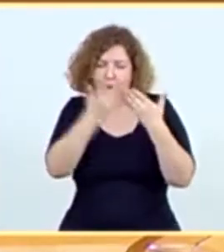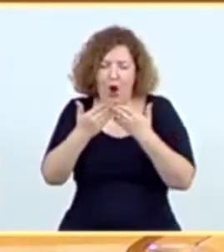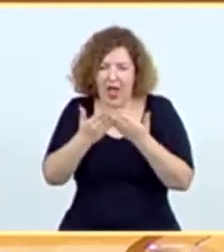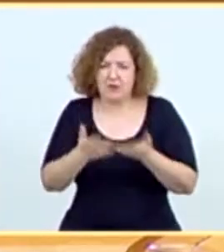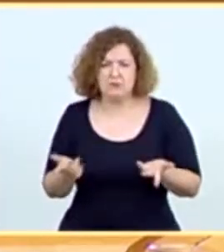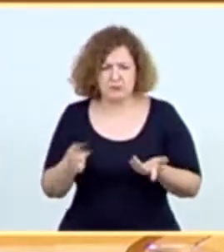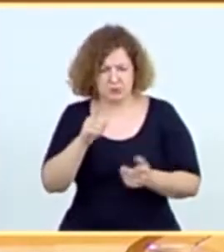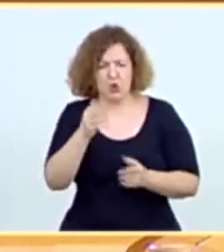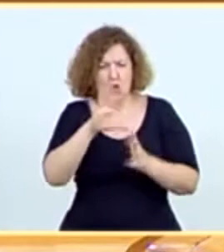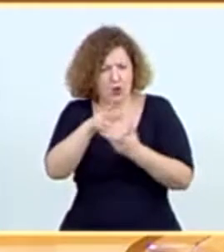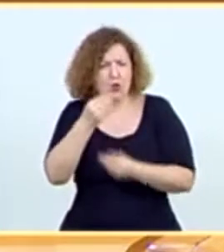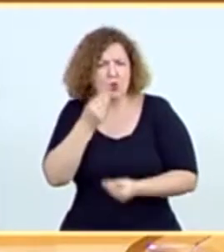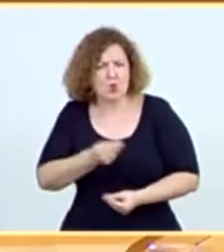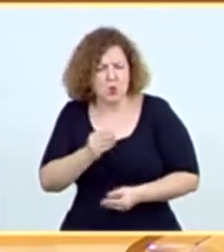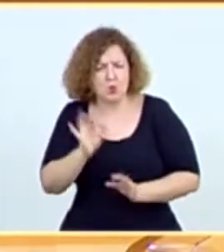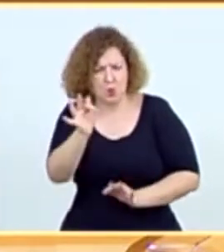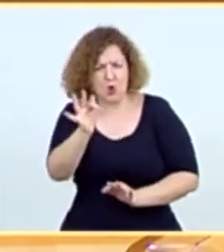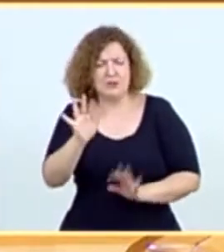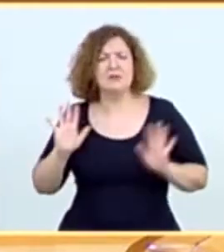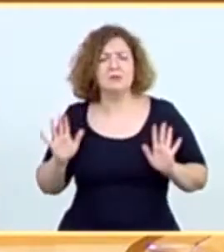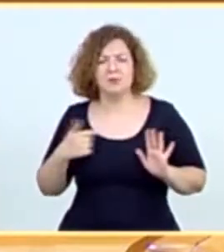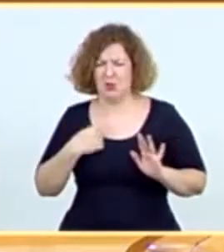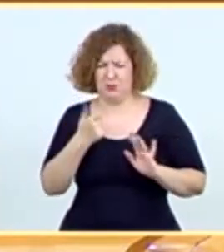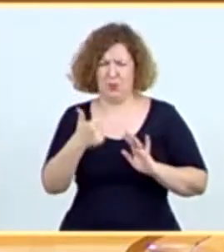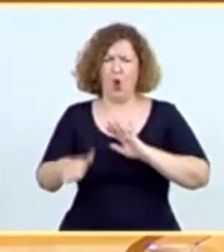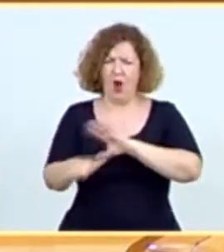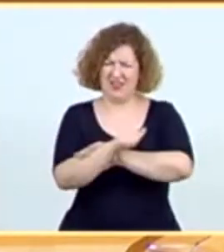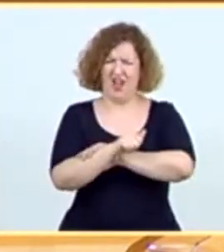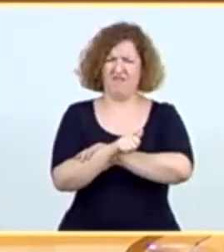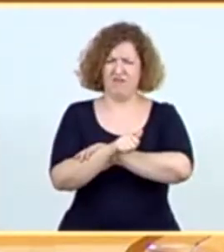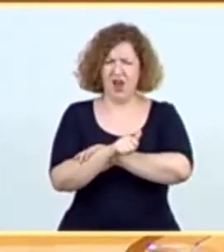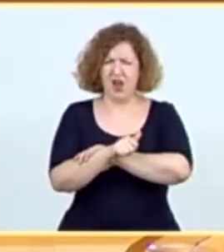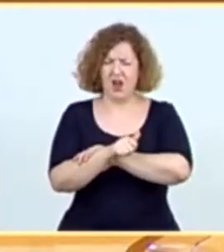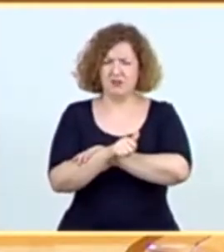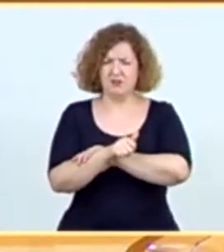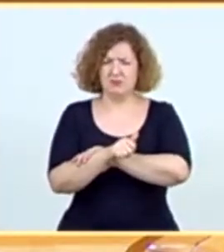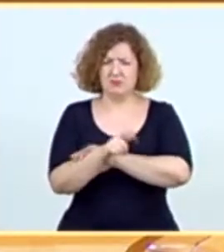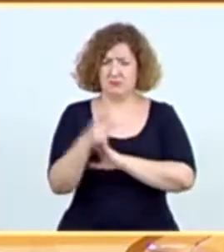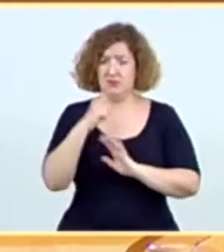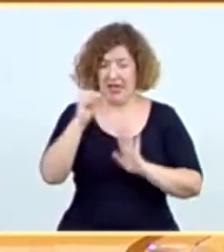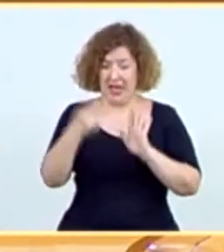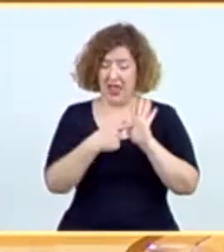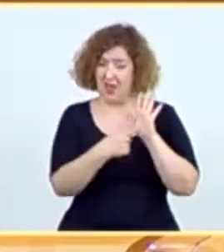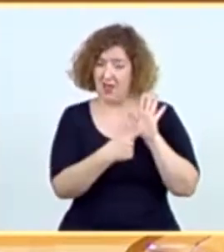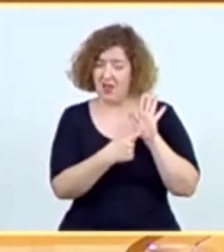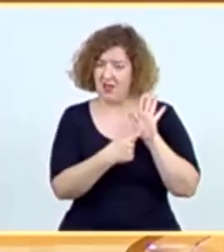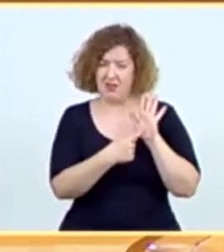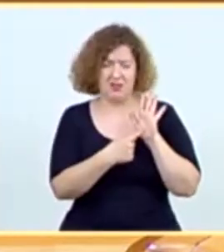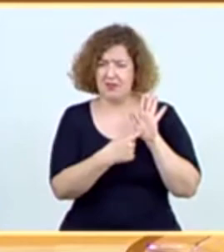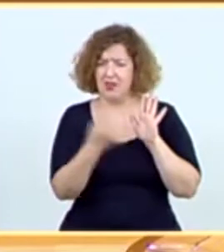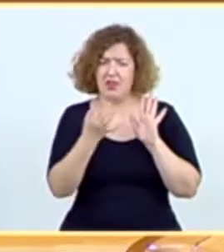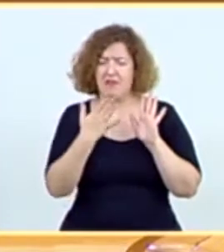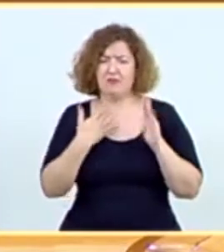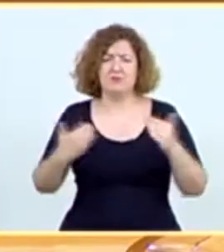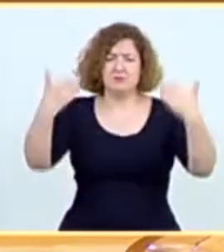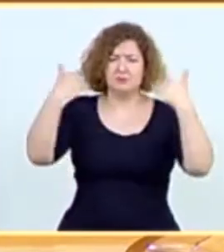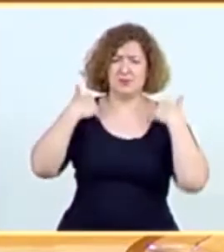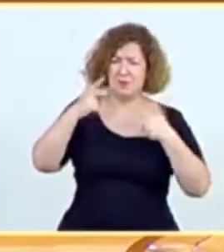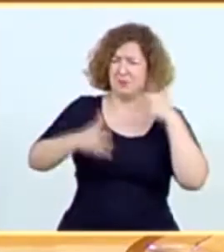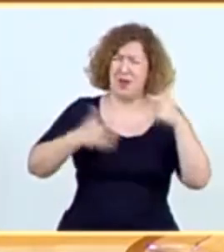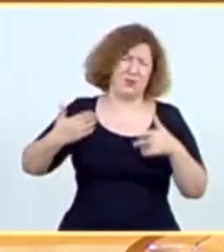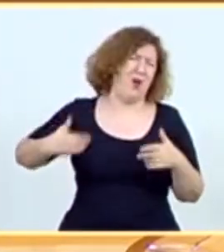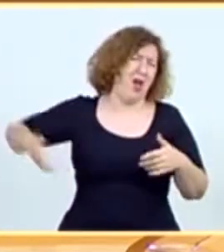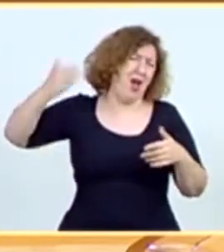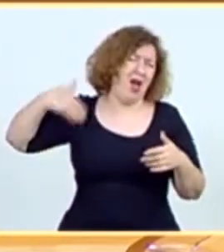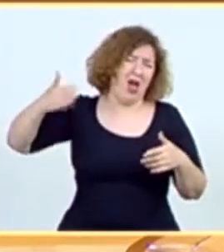ser? Pero nos sentimos estafados. Esto, con la ley en la mano, tenía que haber estado en manos de las instituciones vascas